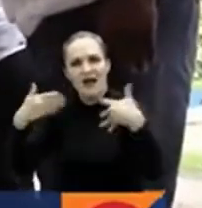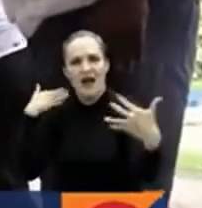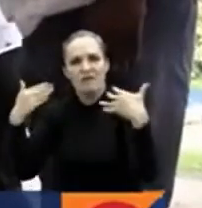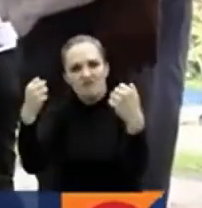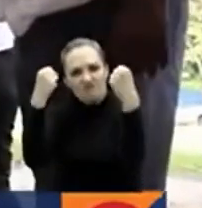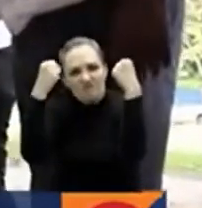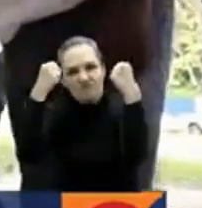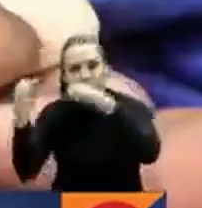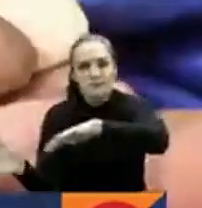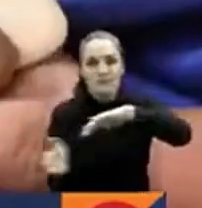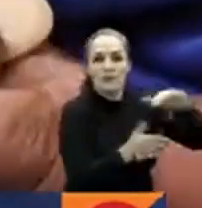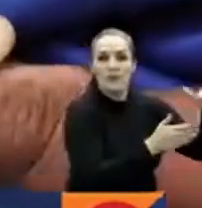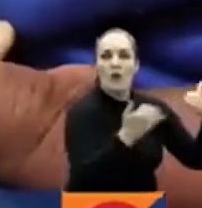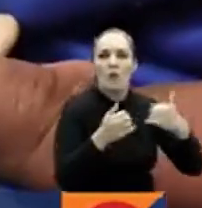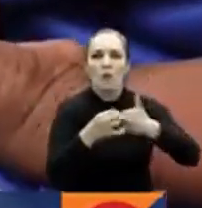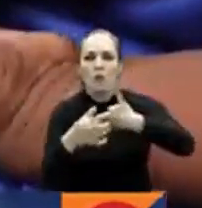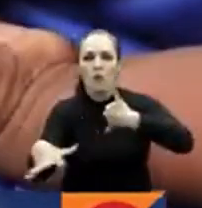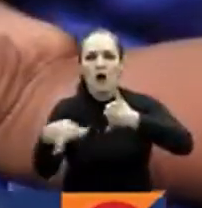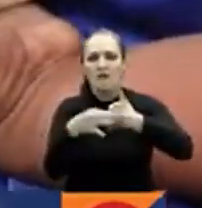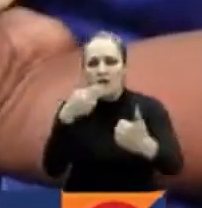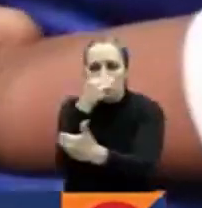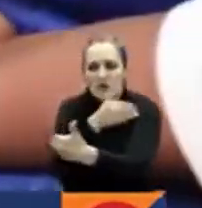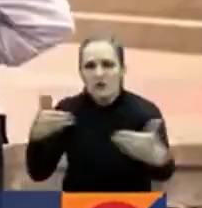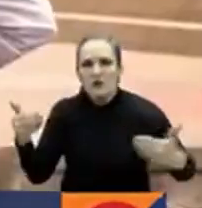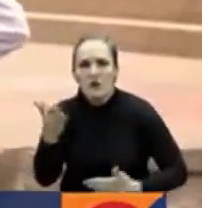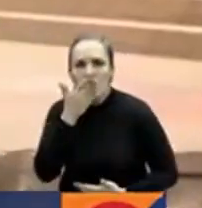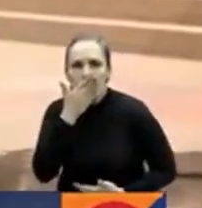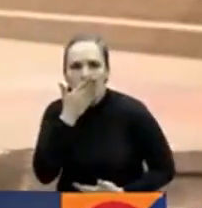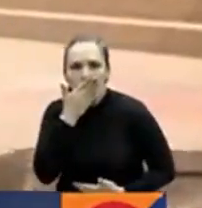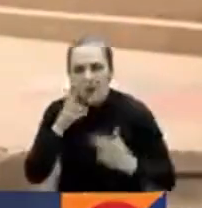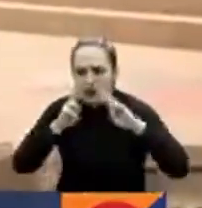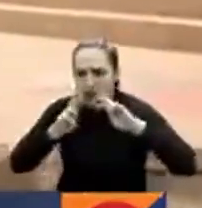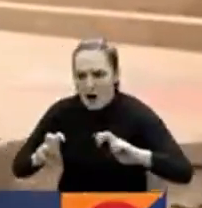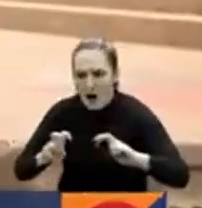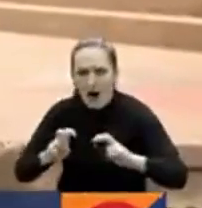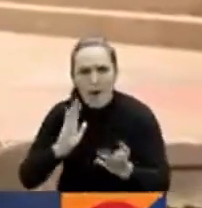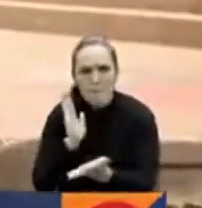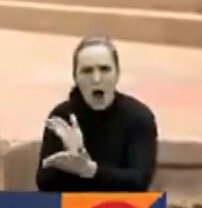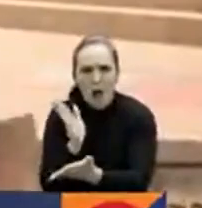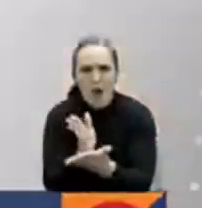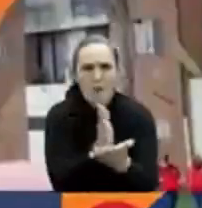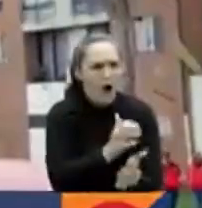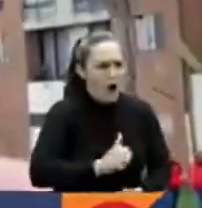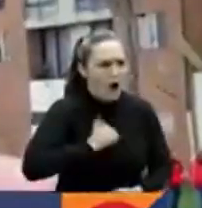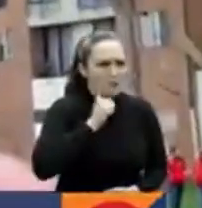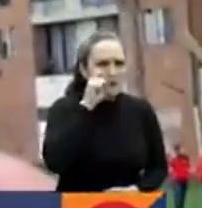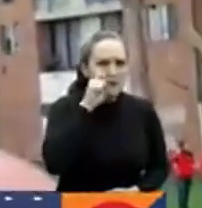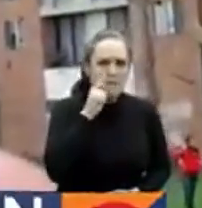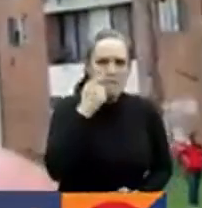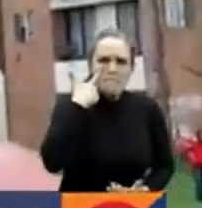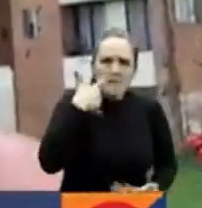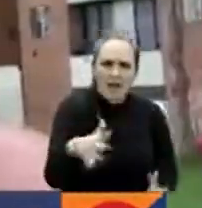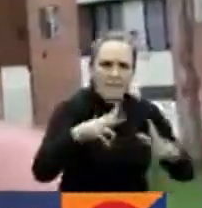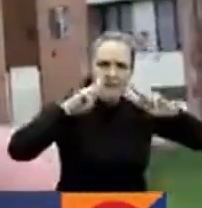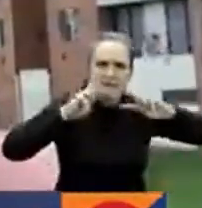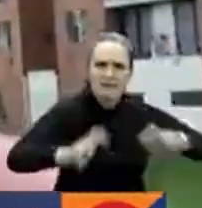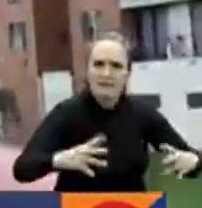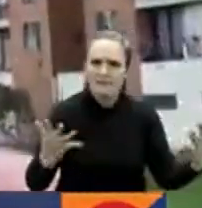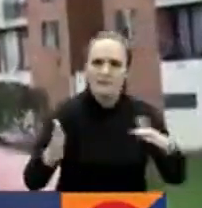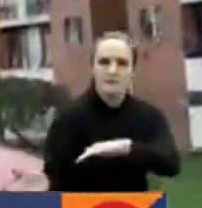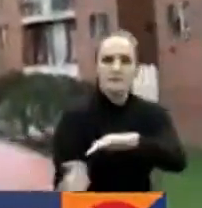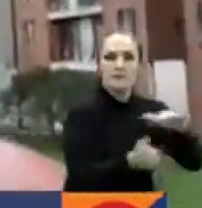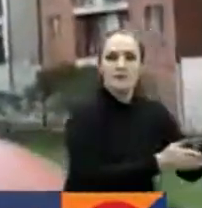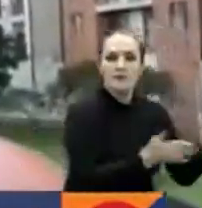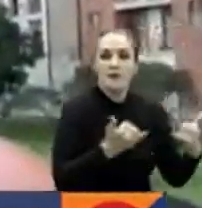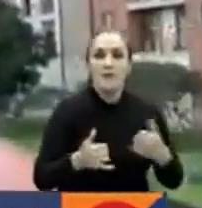proteger niños indígenas en Guaviare. Sigue investigación de denuncias de presuntos abusos sexuales. Polémica por construcción de